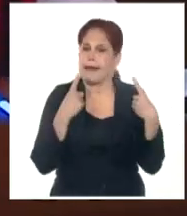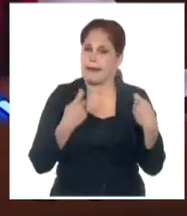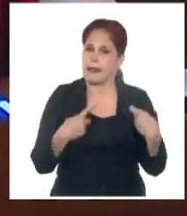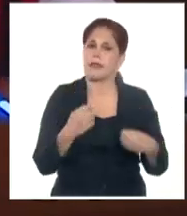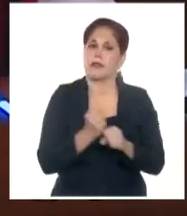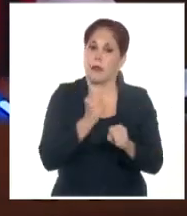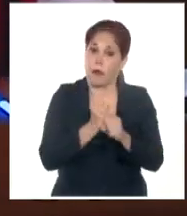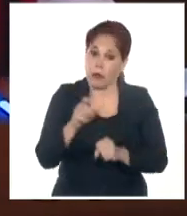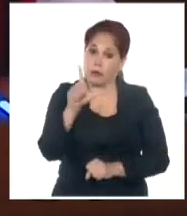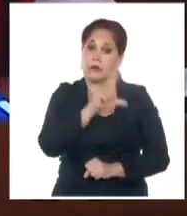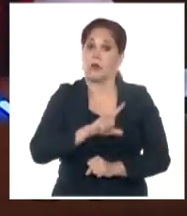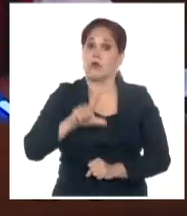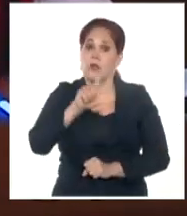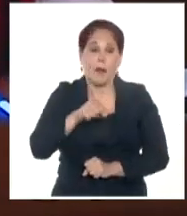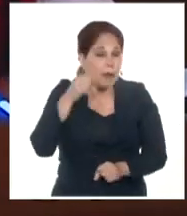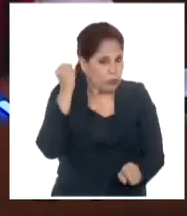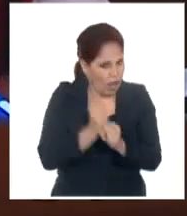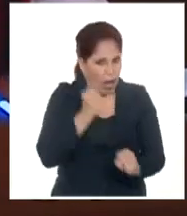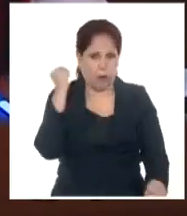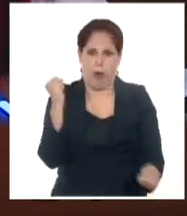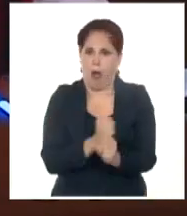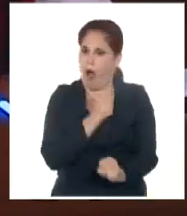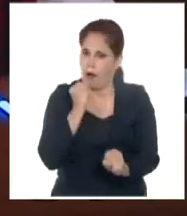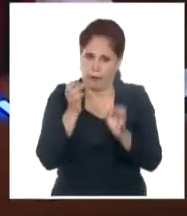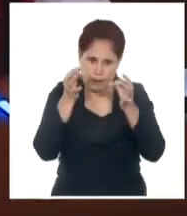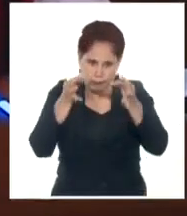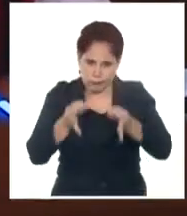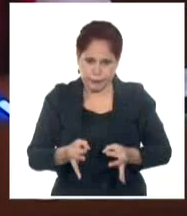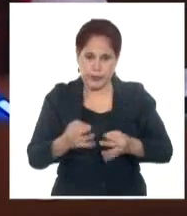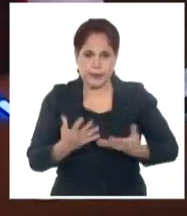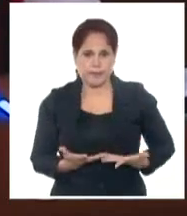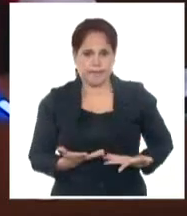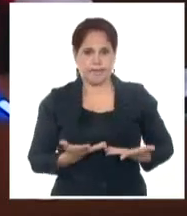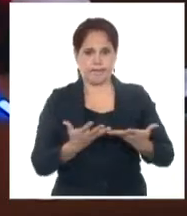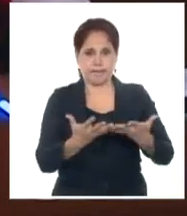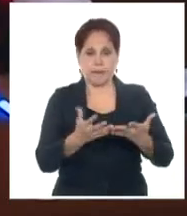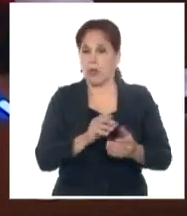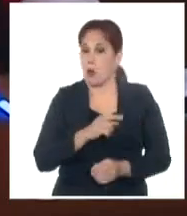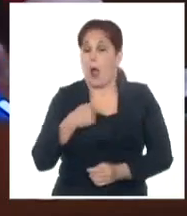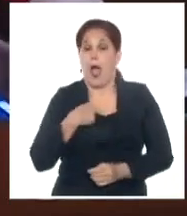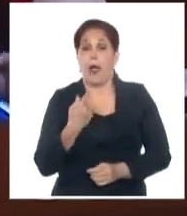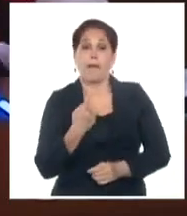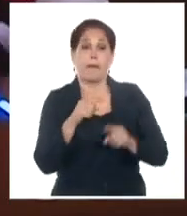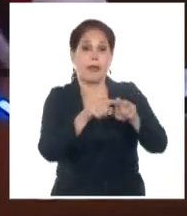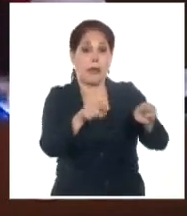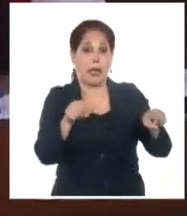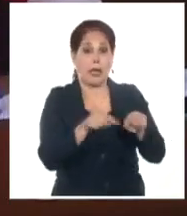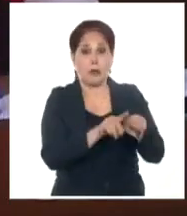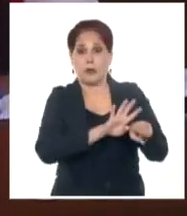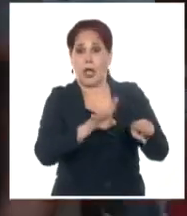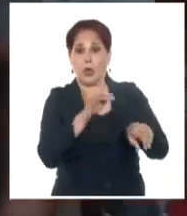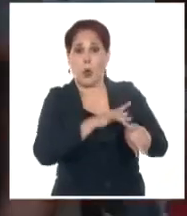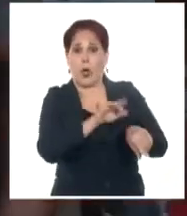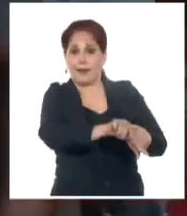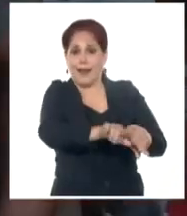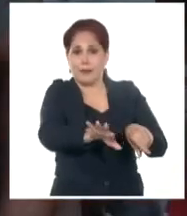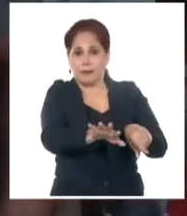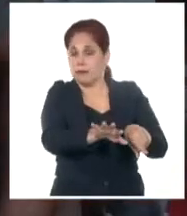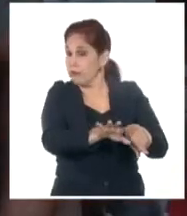trabajadores sociales, pero trabajadores sociales. Que se entreguen. No es que digan, a me toca hacer esto, no, a nosotros nos toca todo.